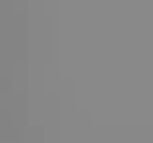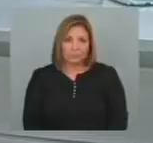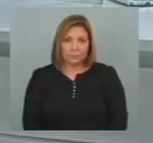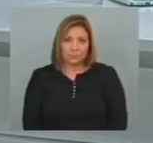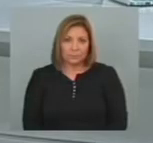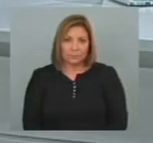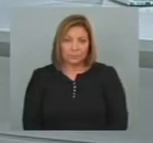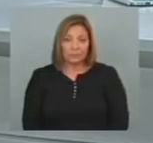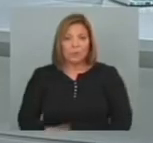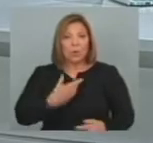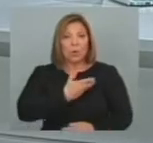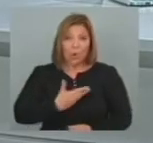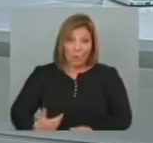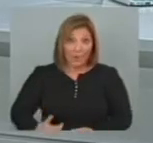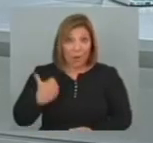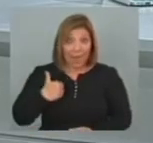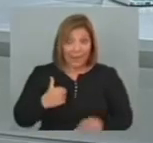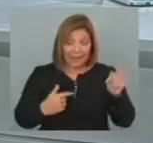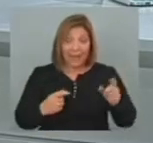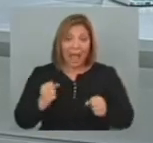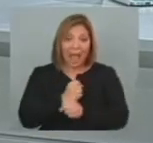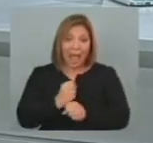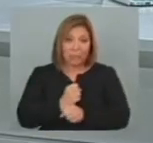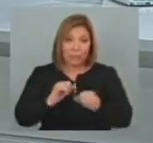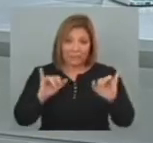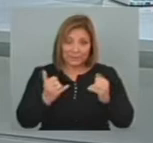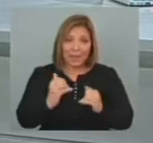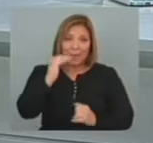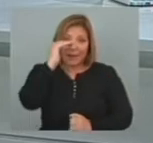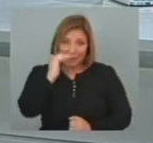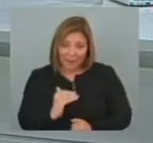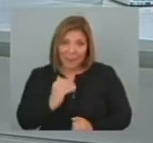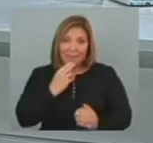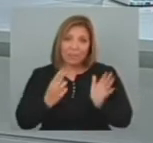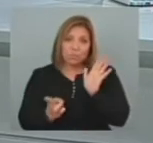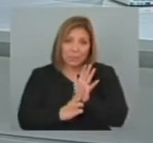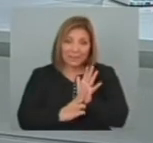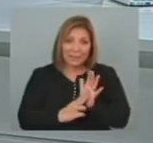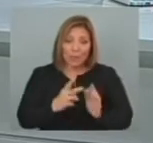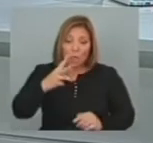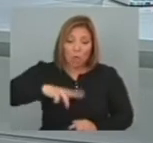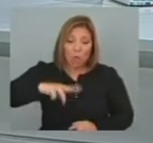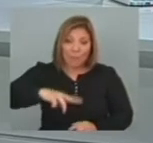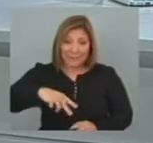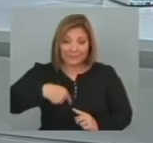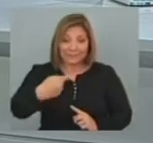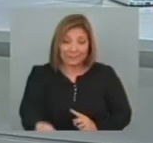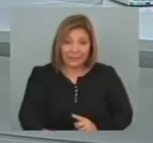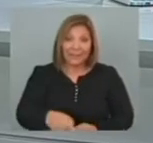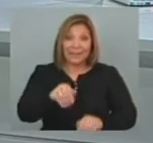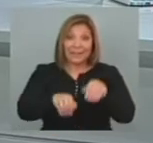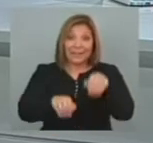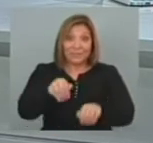El gobierno argentino Aprobó una rebaja De impuestos A dos meses De las elecciones